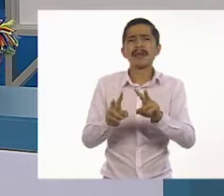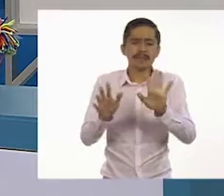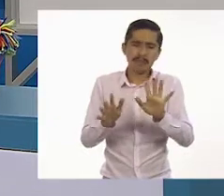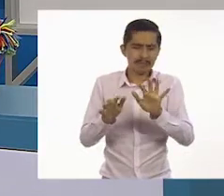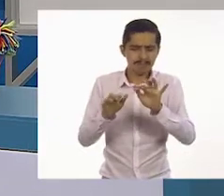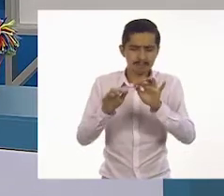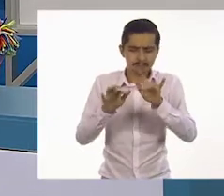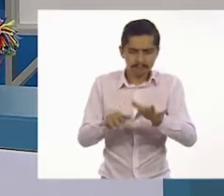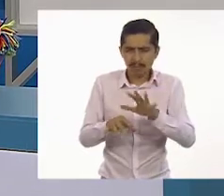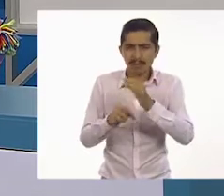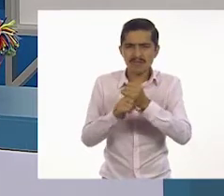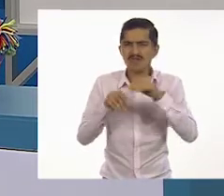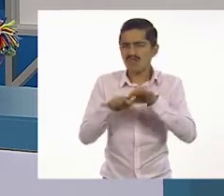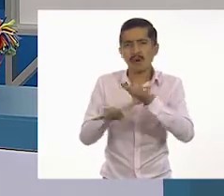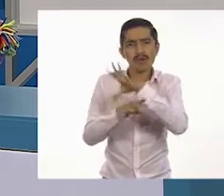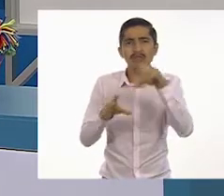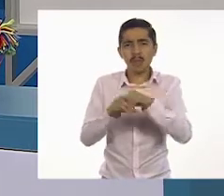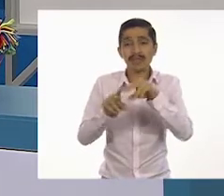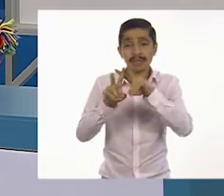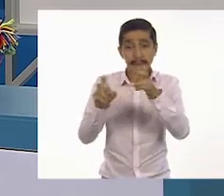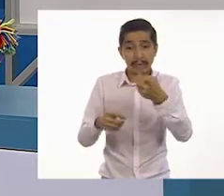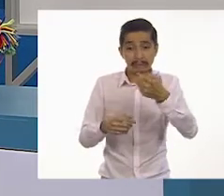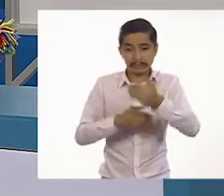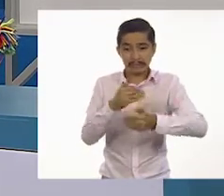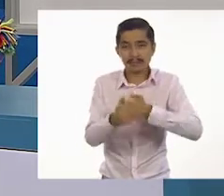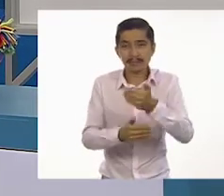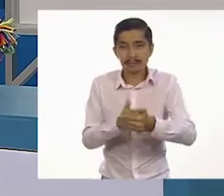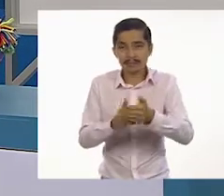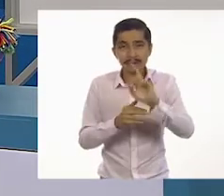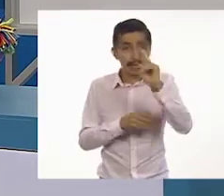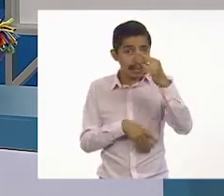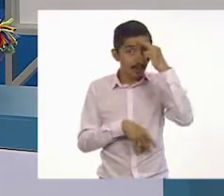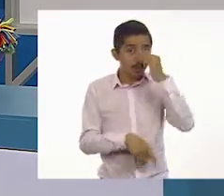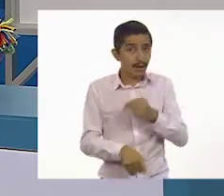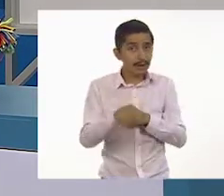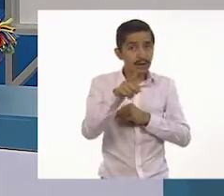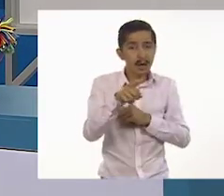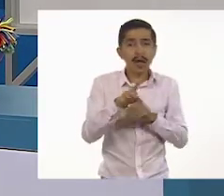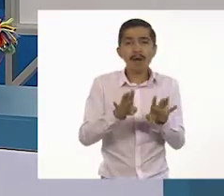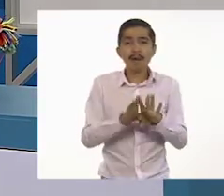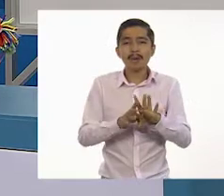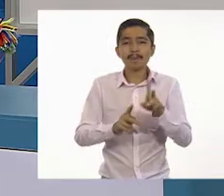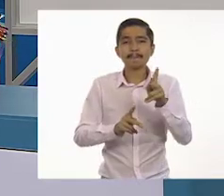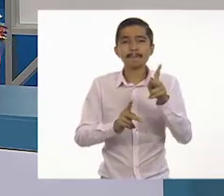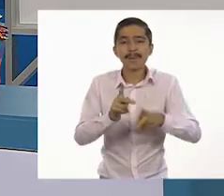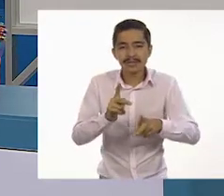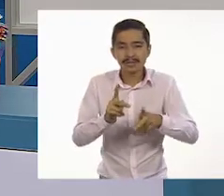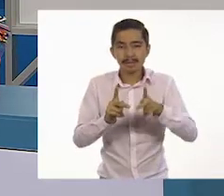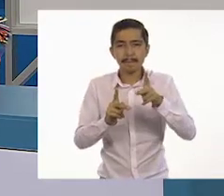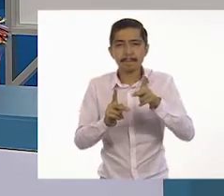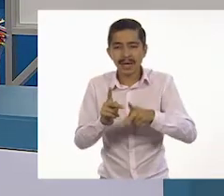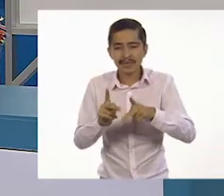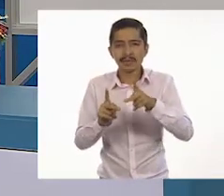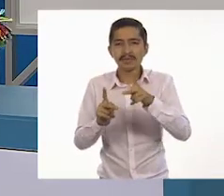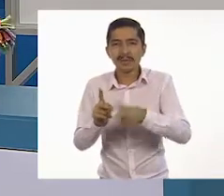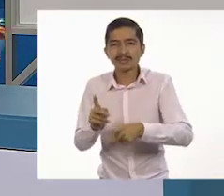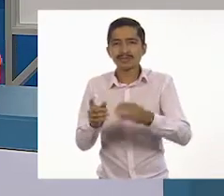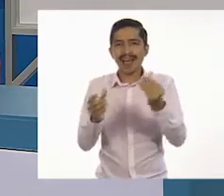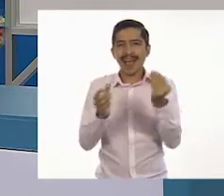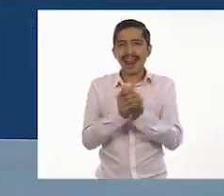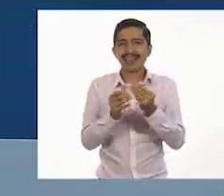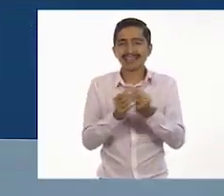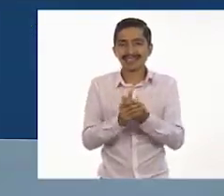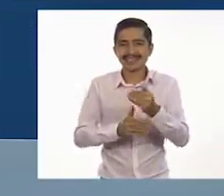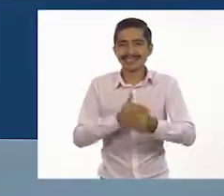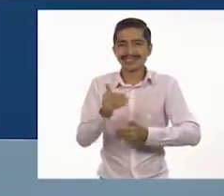conforme avancemos en el tema. Acuérdense que esto lo vamos a ir pausando en cada clase. No se me preocupe. Ay,